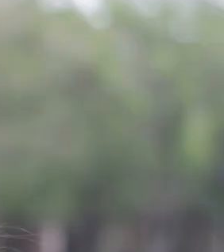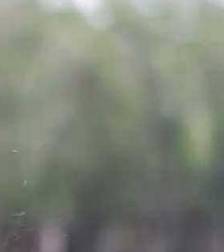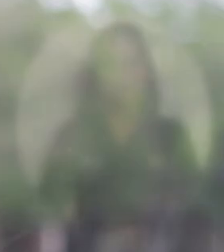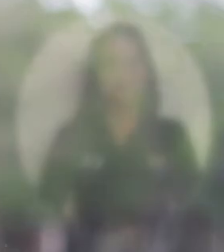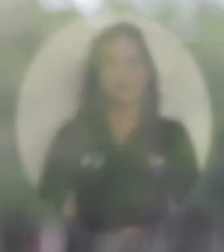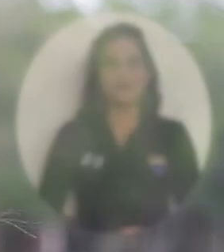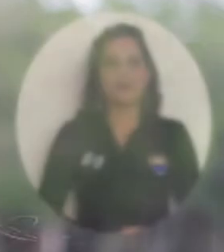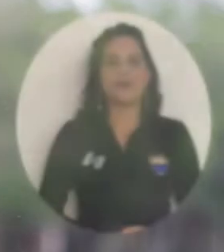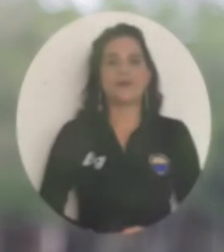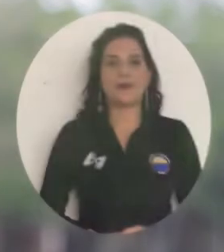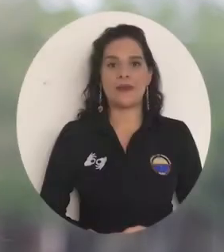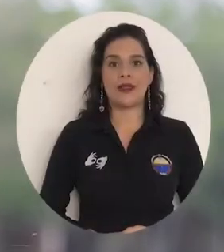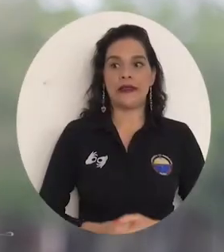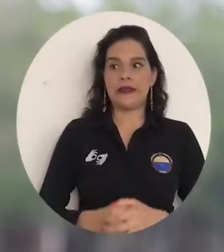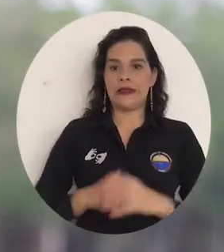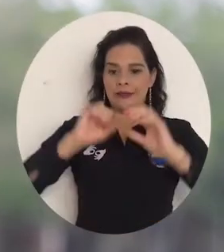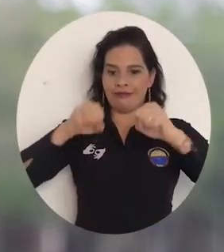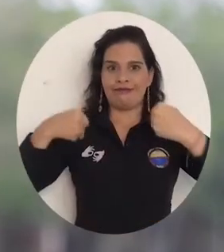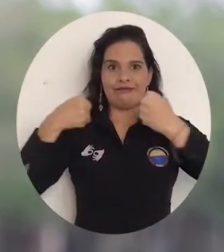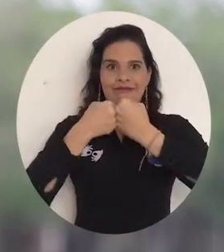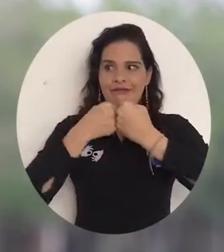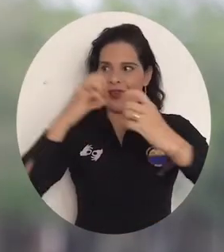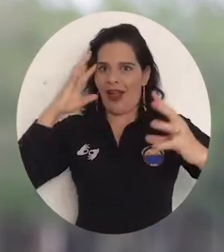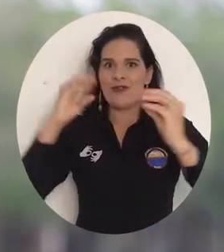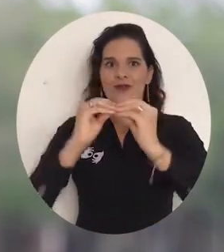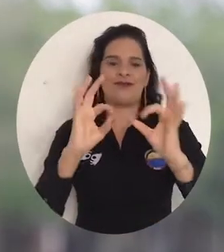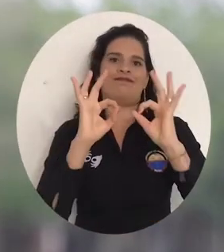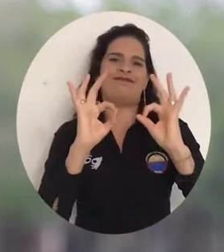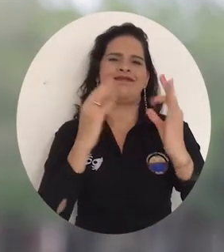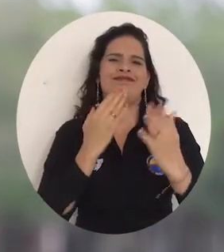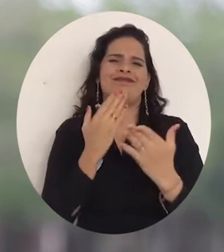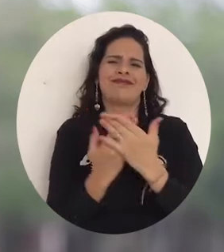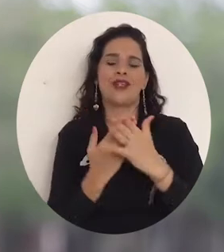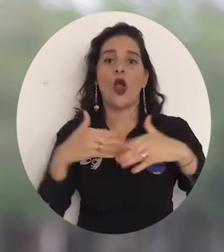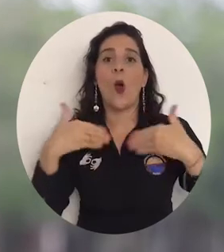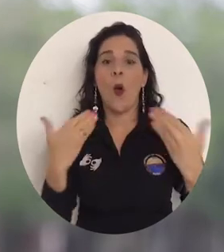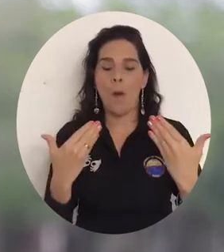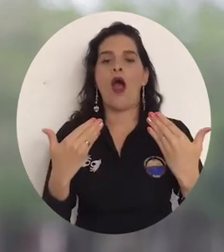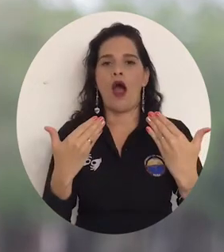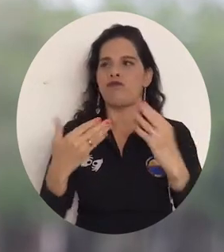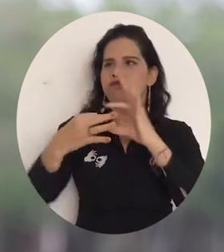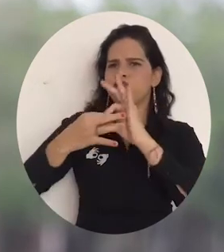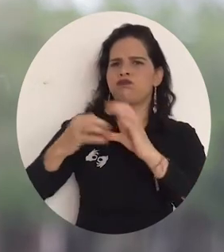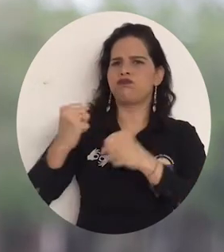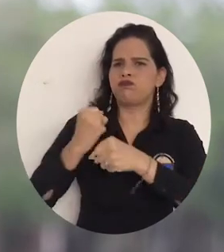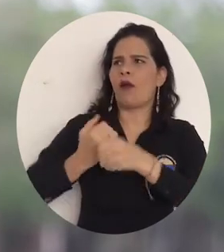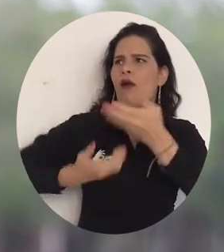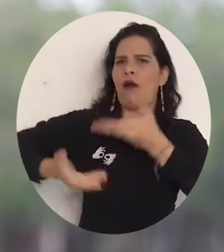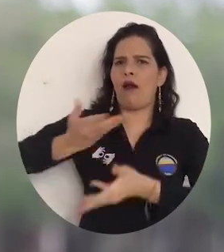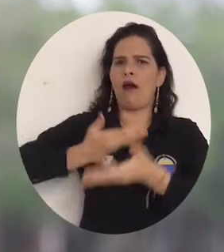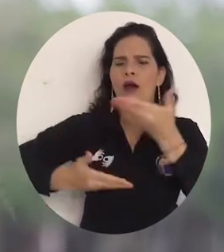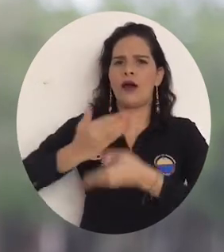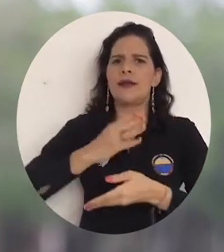Estos convenios han sido posibles gracias a las relaciones y al trabajo que hace de manera